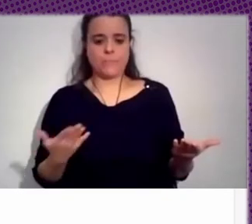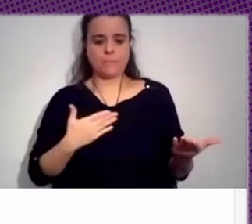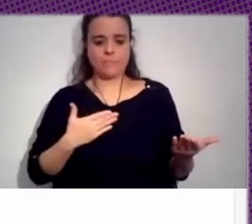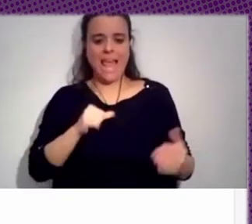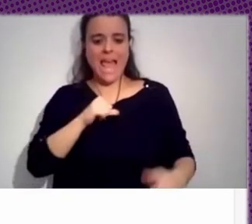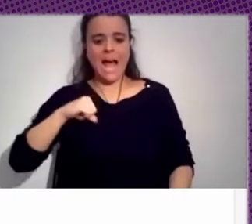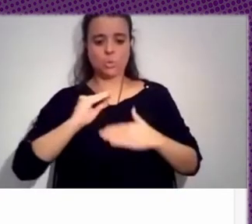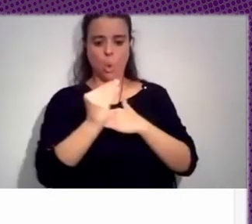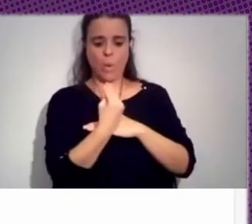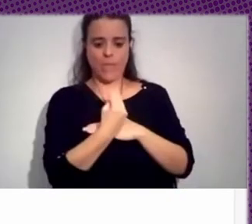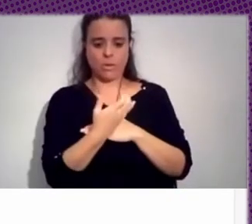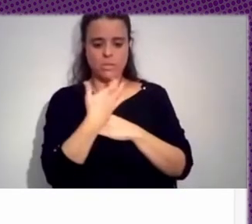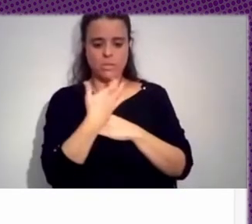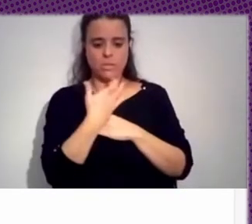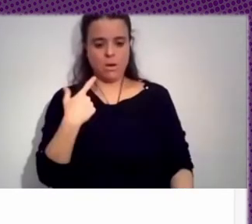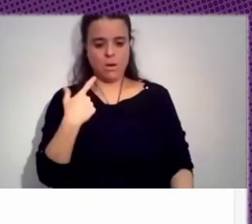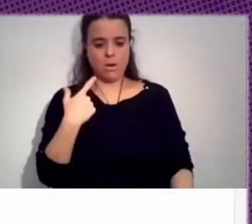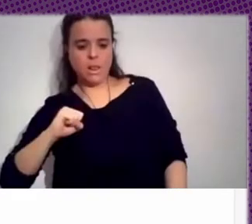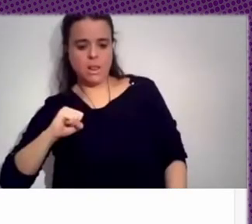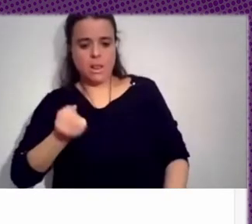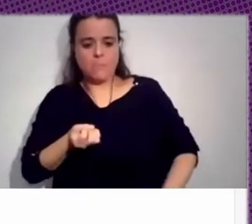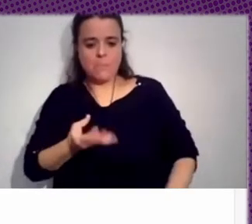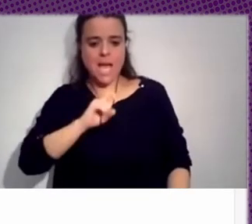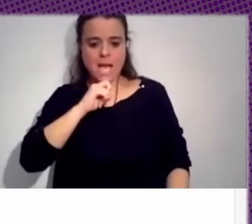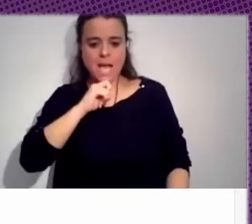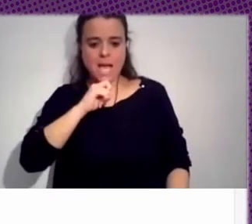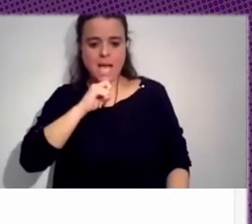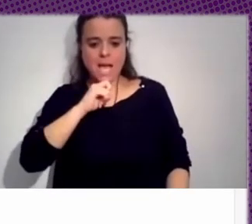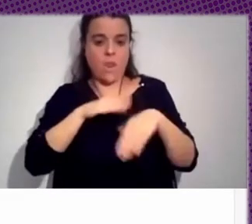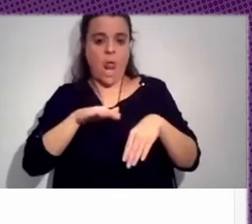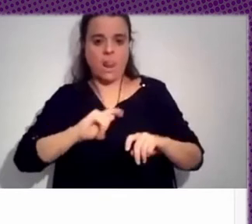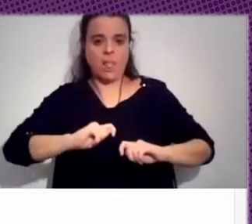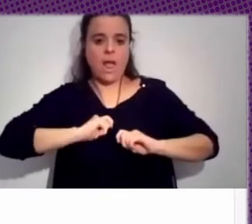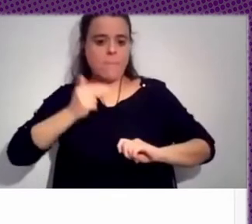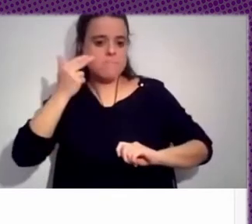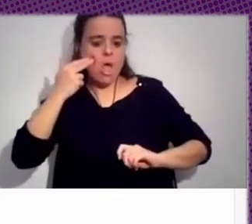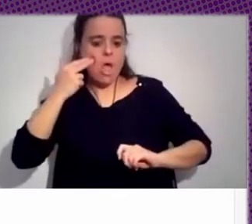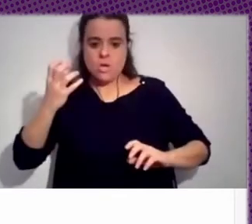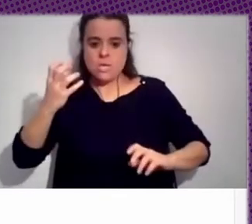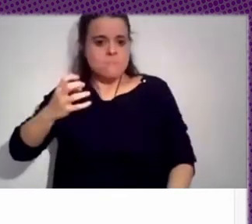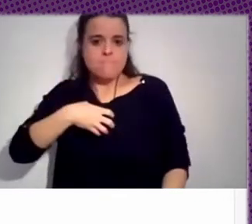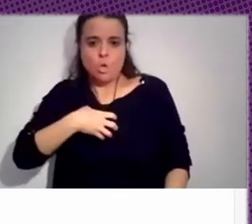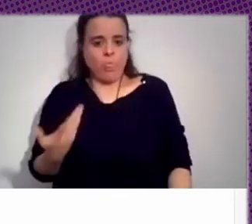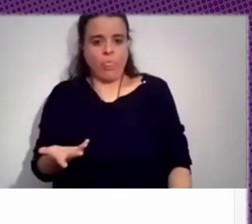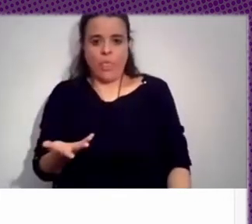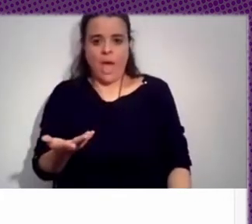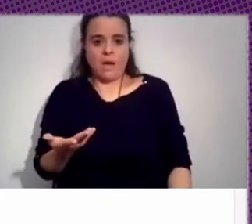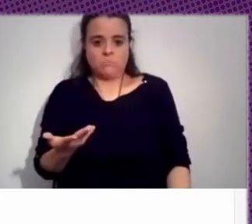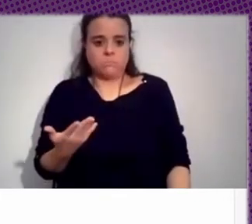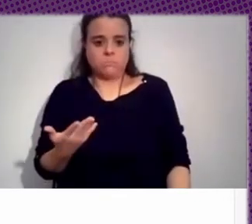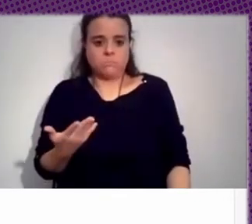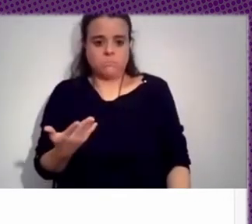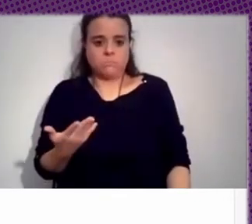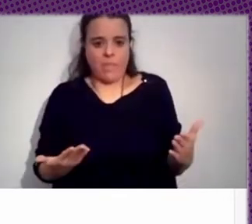porque si estamos todo el rato pendientes de los mensajes de odio, al final pues nos quedamos en la impotencia, en el miedo, en la paralización. Yo admiro mucho a la